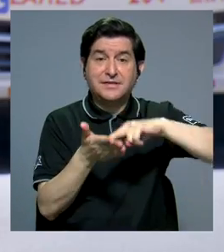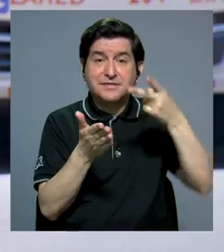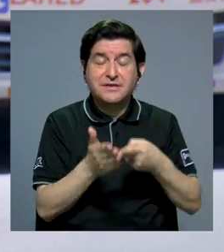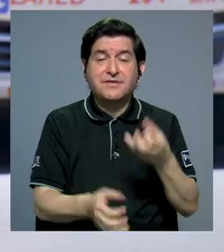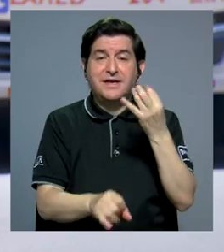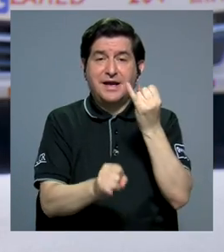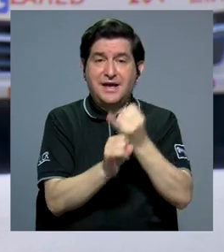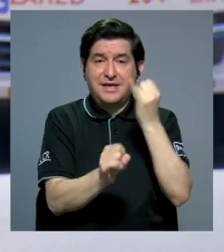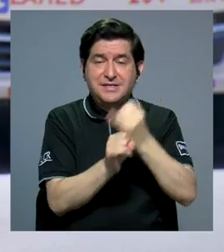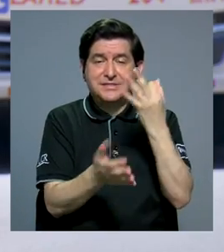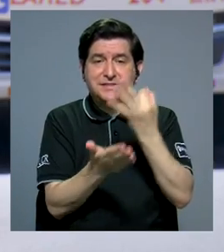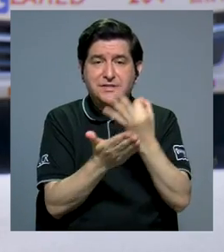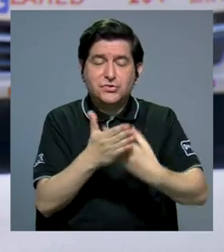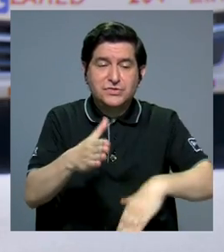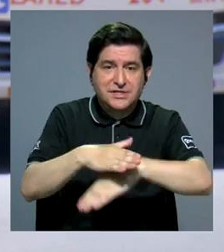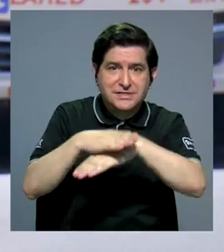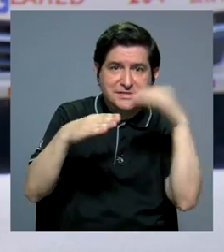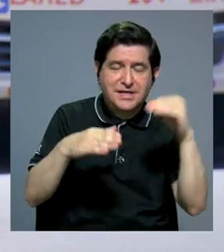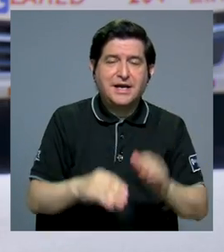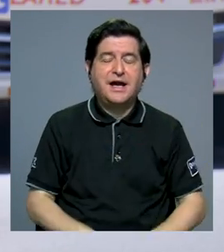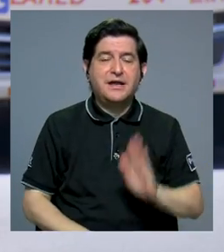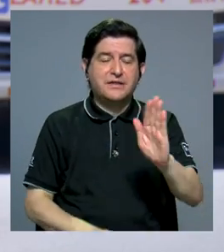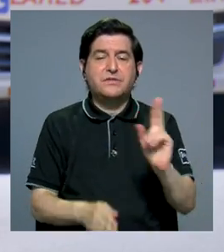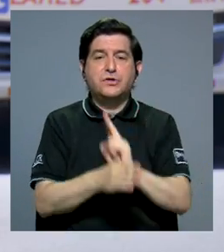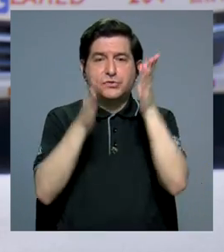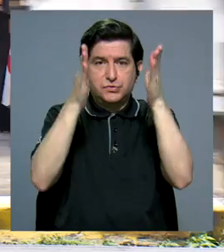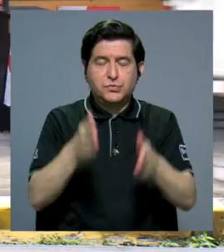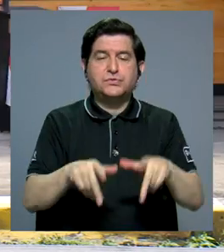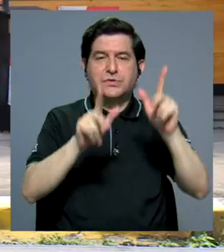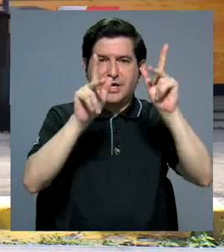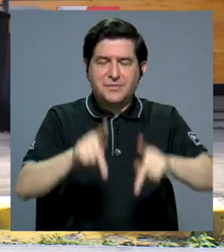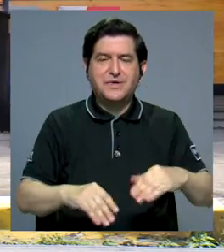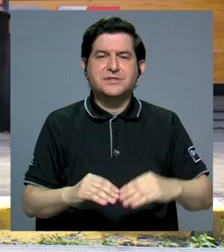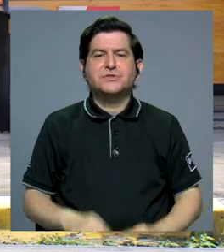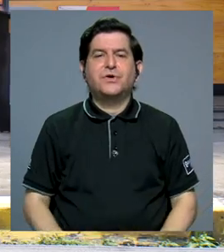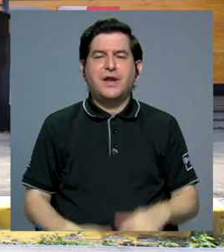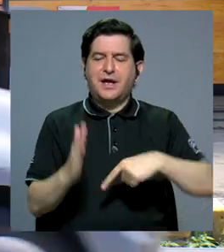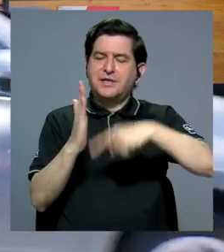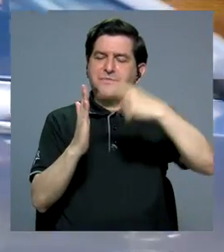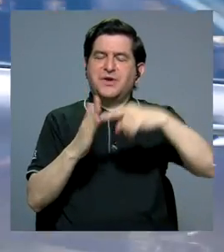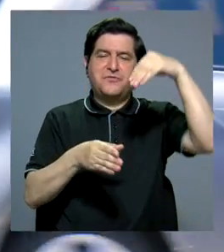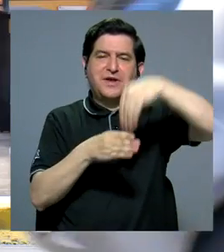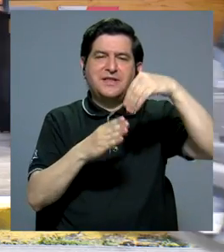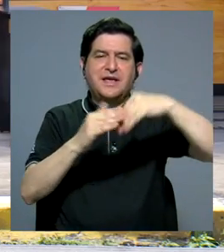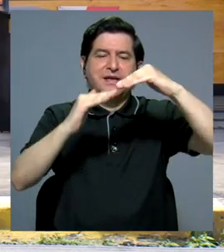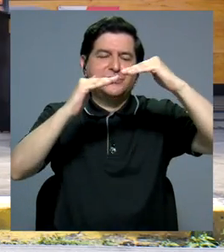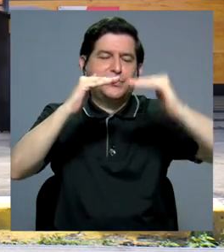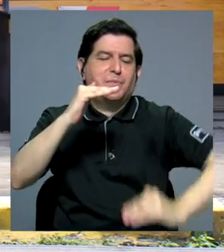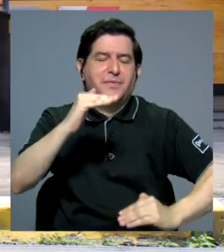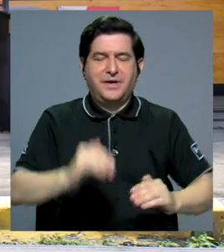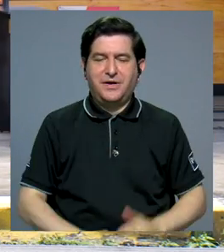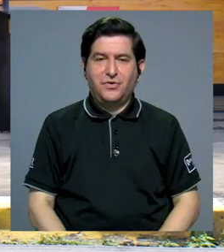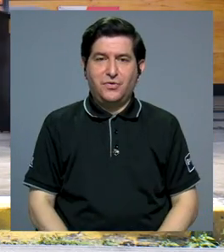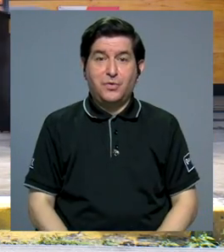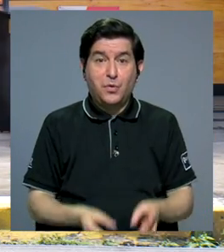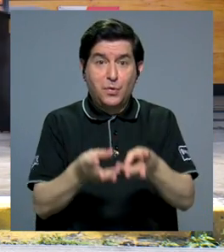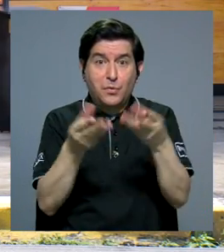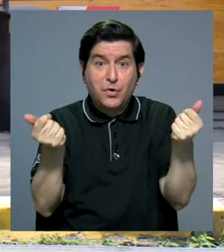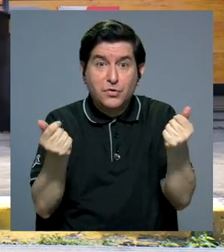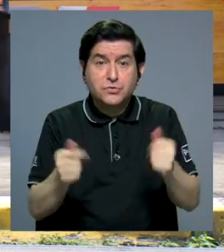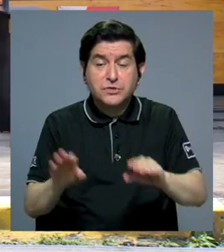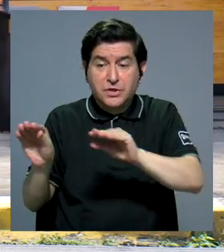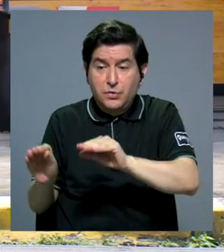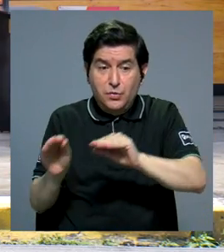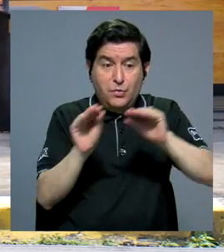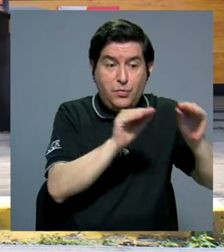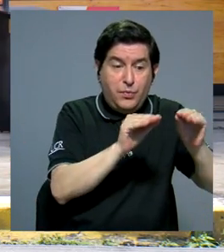entidades financieras excluyeron dentro de sus clientes a aquellos que tenían un perfil de ingresos más bajo. Esto produjo un